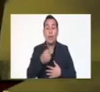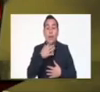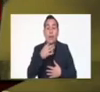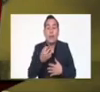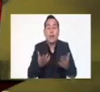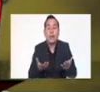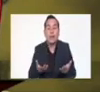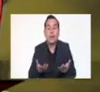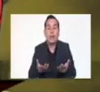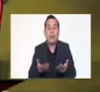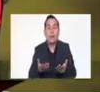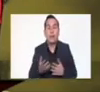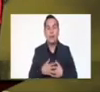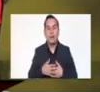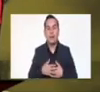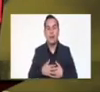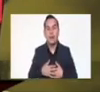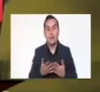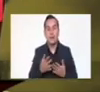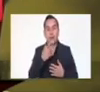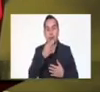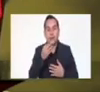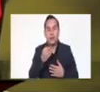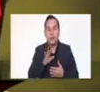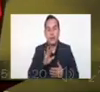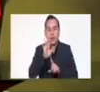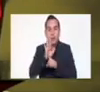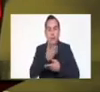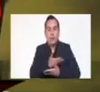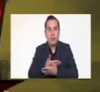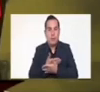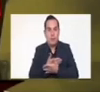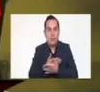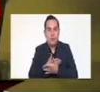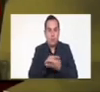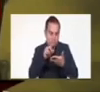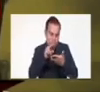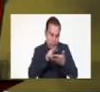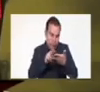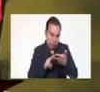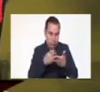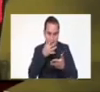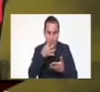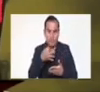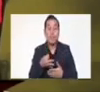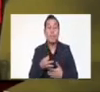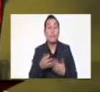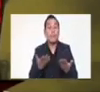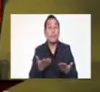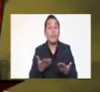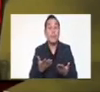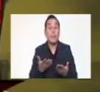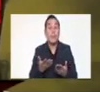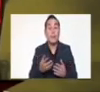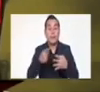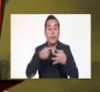devuelvo... Su hija... Bueno, me pasaron el reporte. Igual me dijeron que por la... ¿Cómo